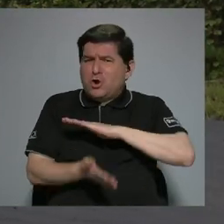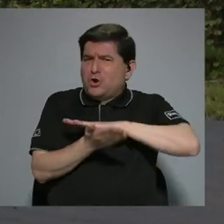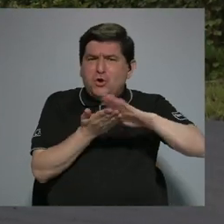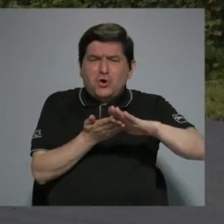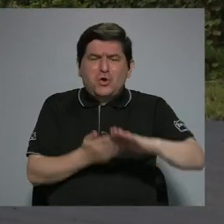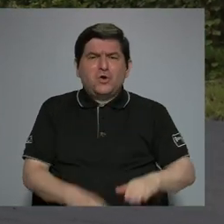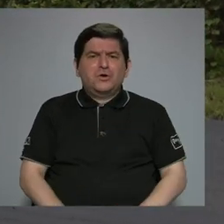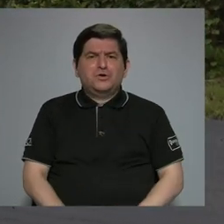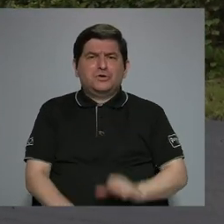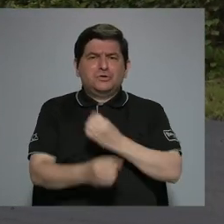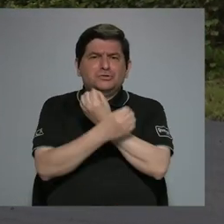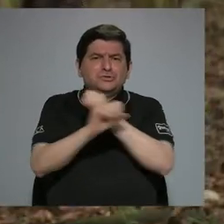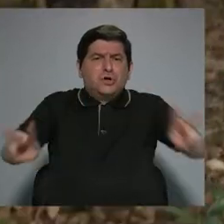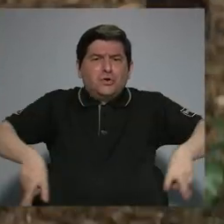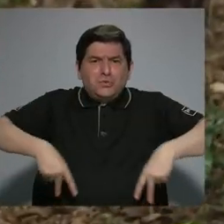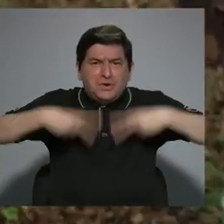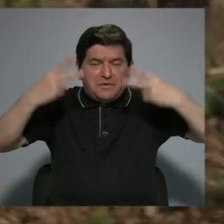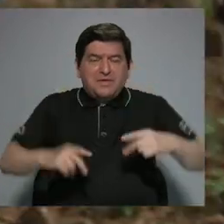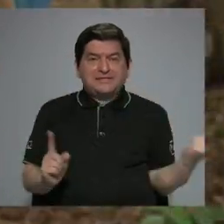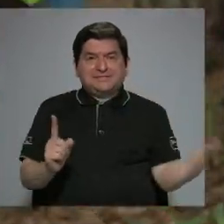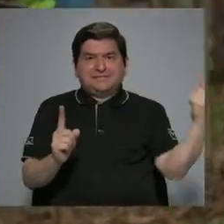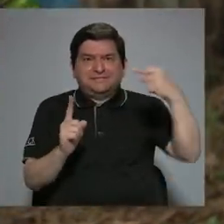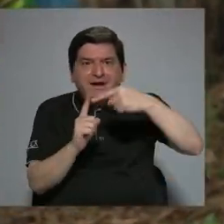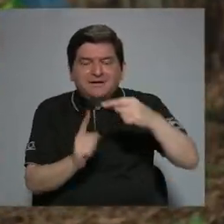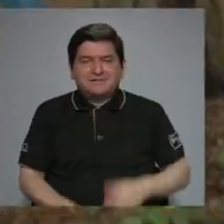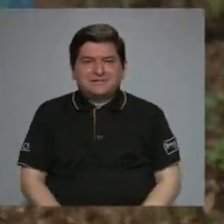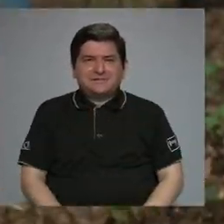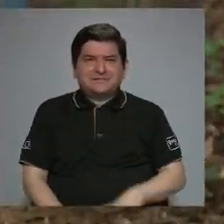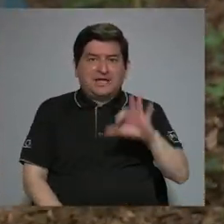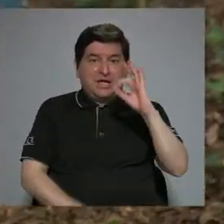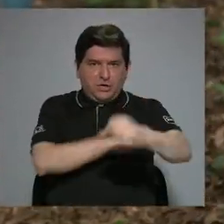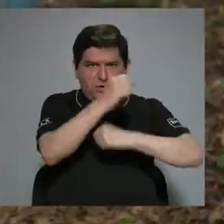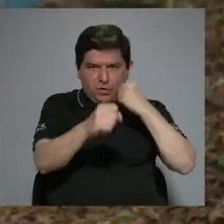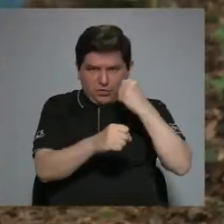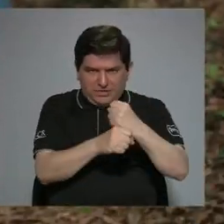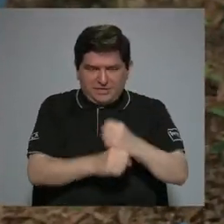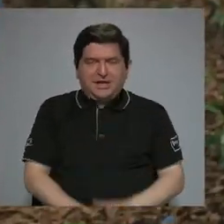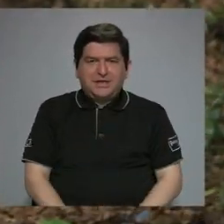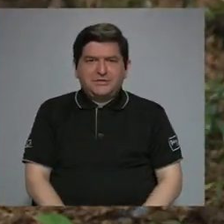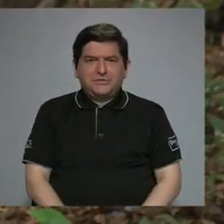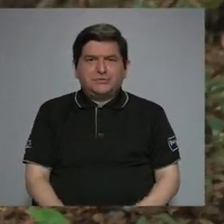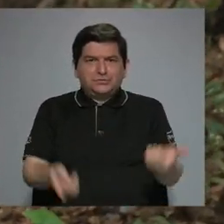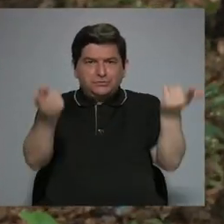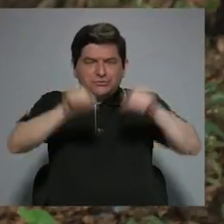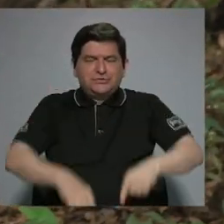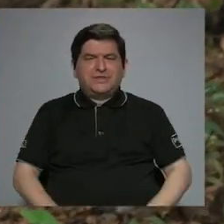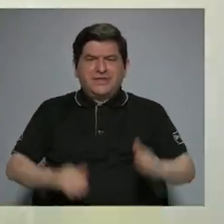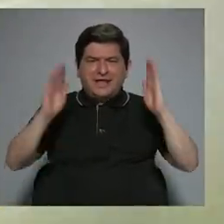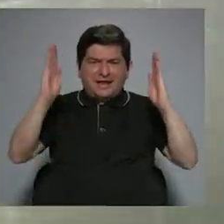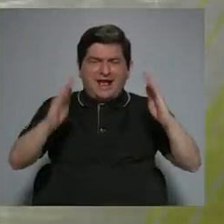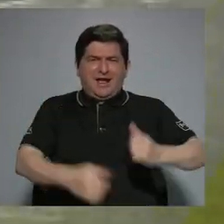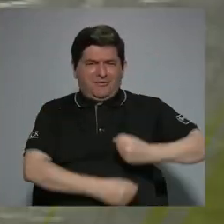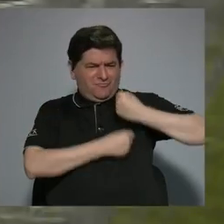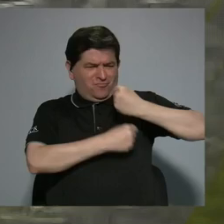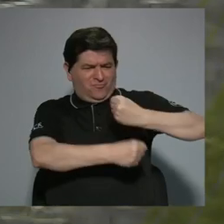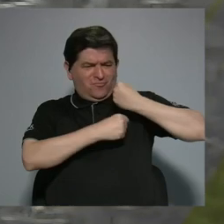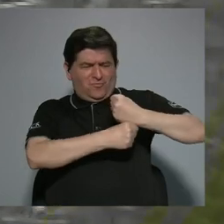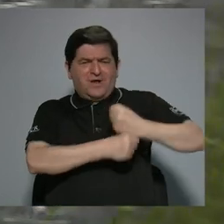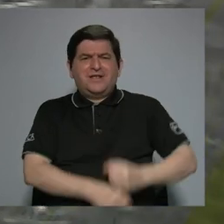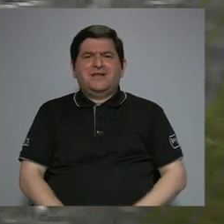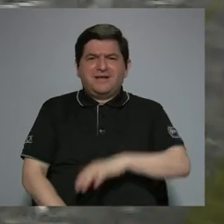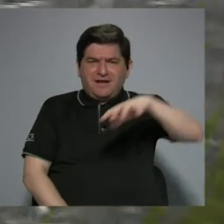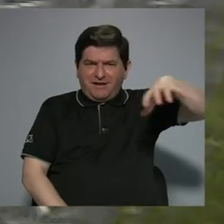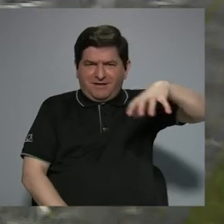para la sobrevivencia, a tal punto que hace 90 años se produjo la gran huelga del Atlántico.